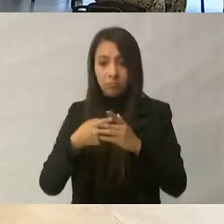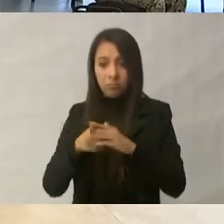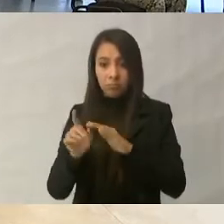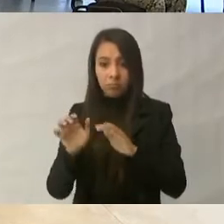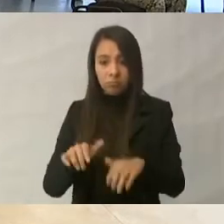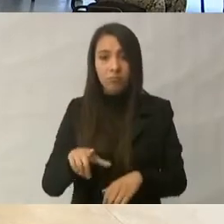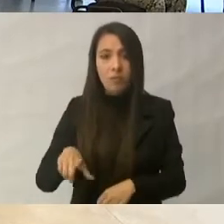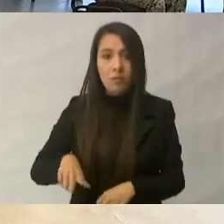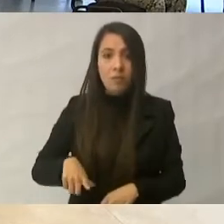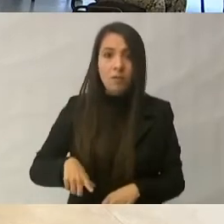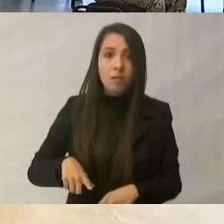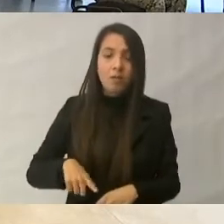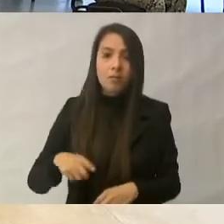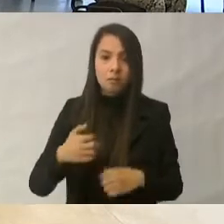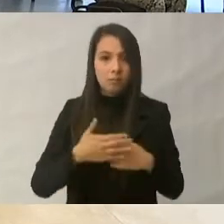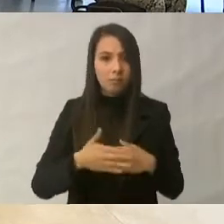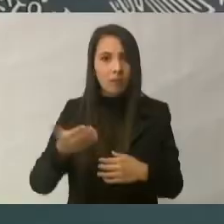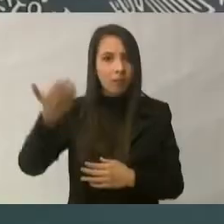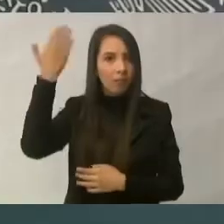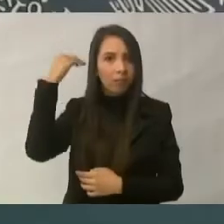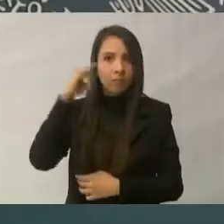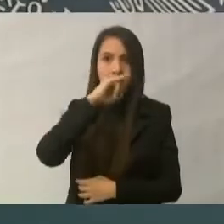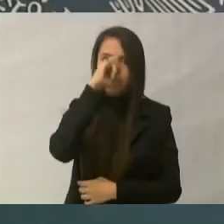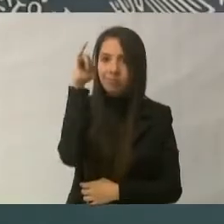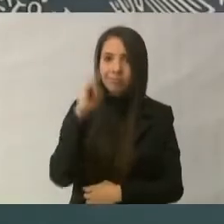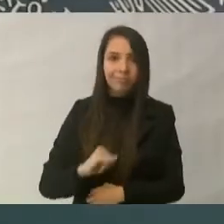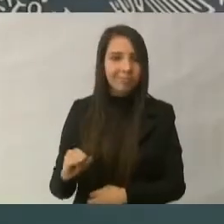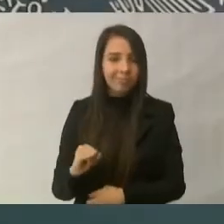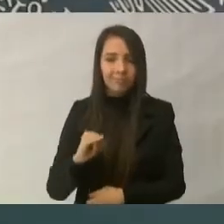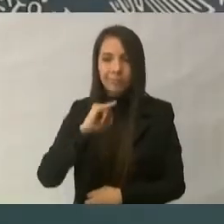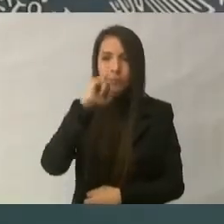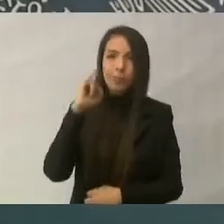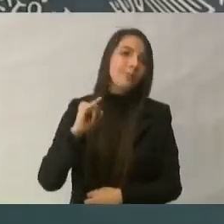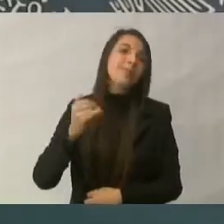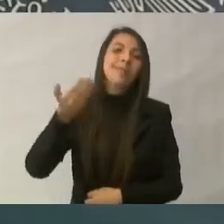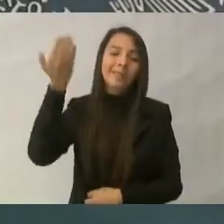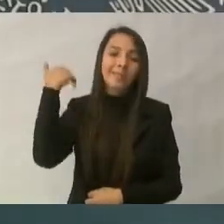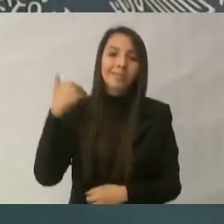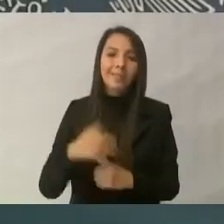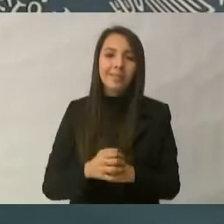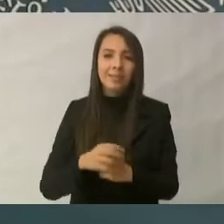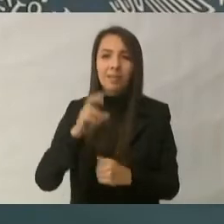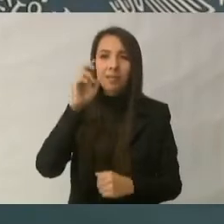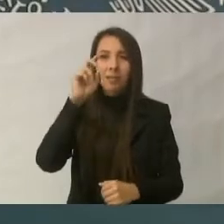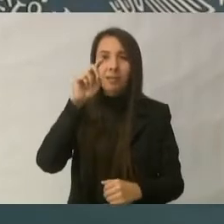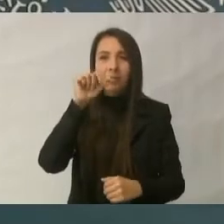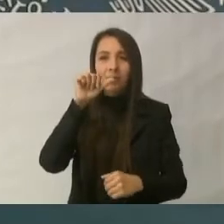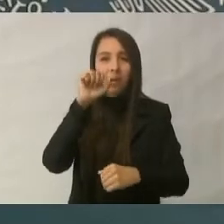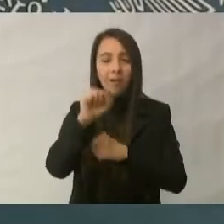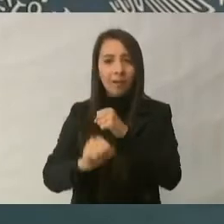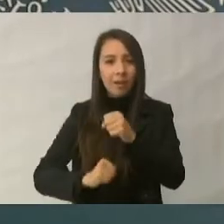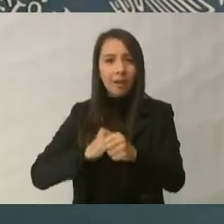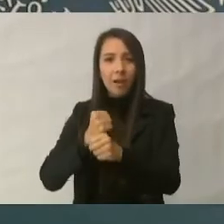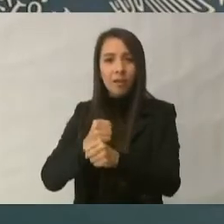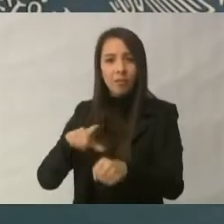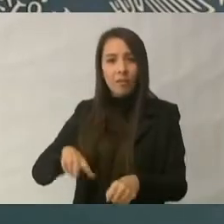Eso nunca había sucedido, nunca pasó en los 36 años